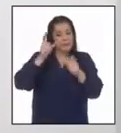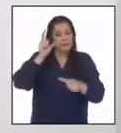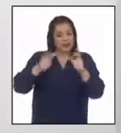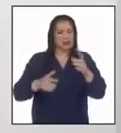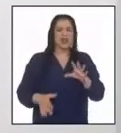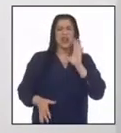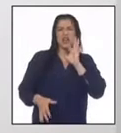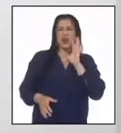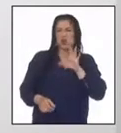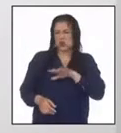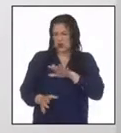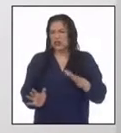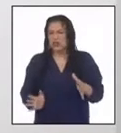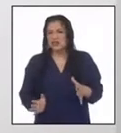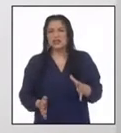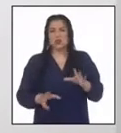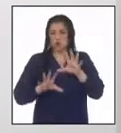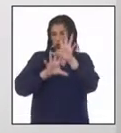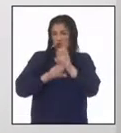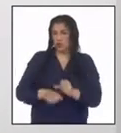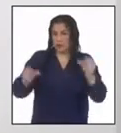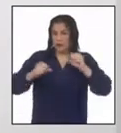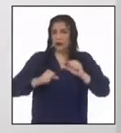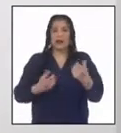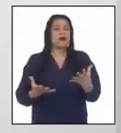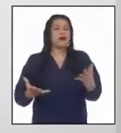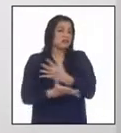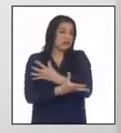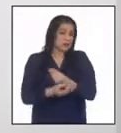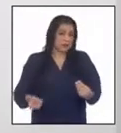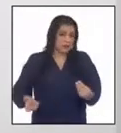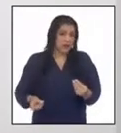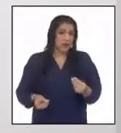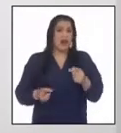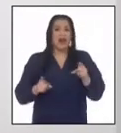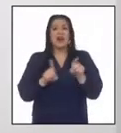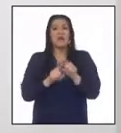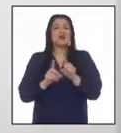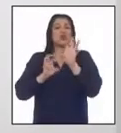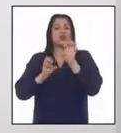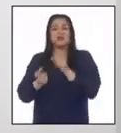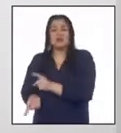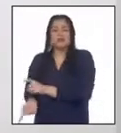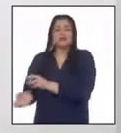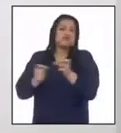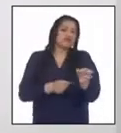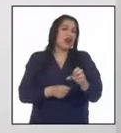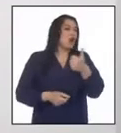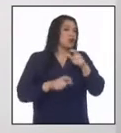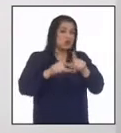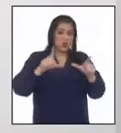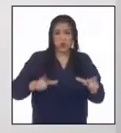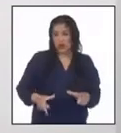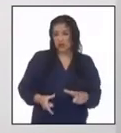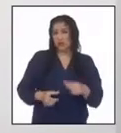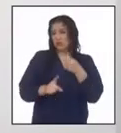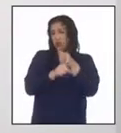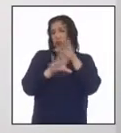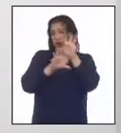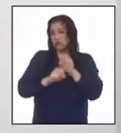sucios de una localidad, una vez que esta ha sido destruida, llevan sus hábitos antigénicos a cualquier parte,